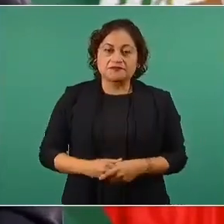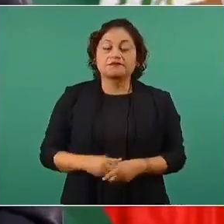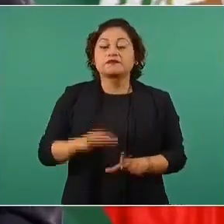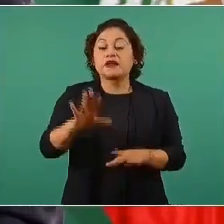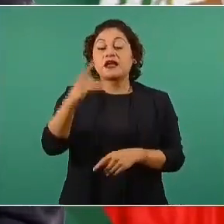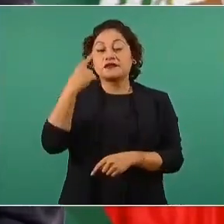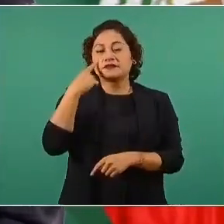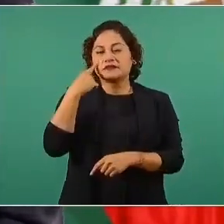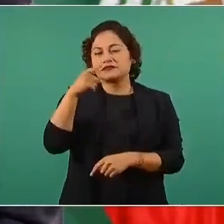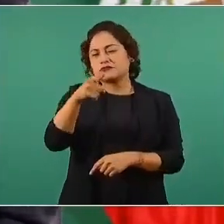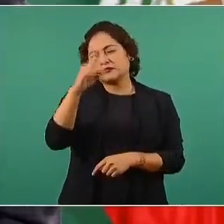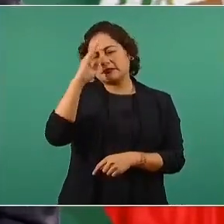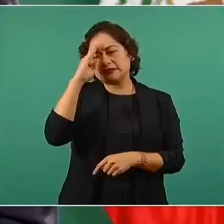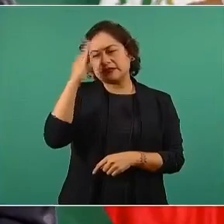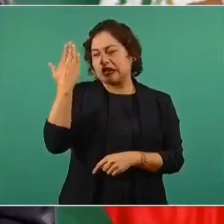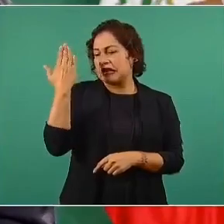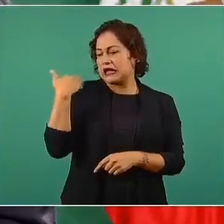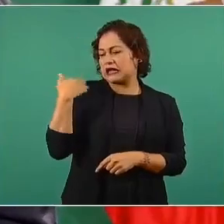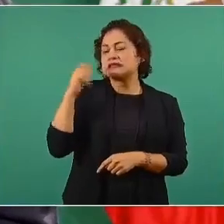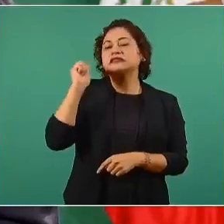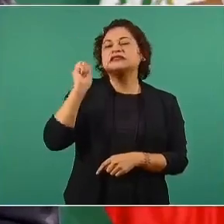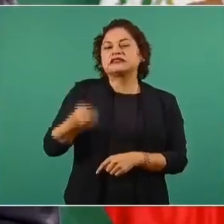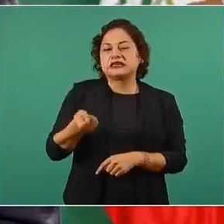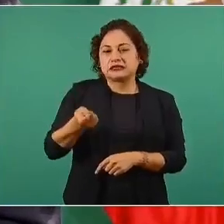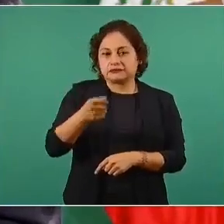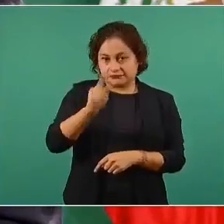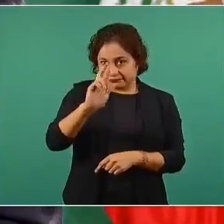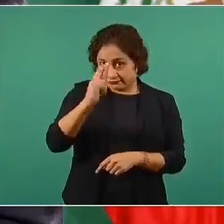eran las partidas de moches